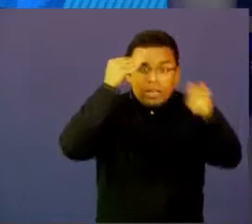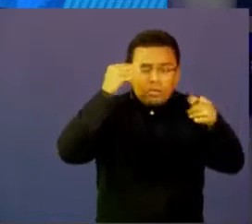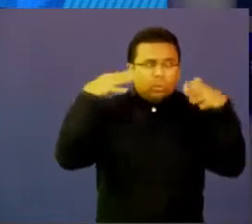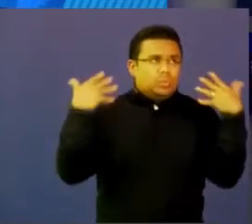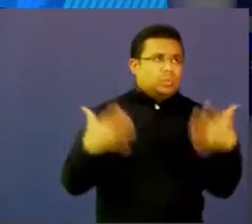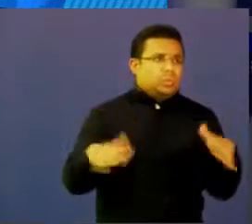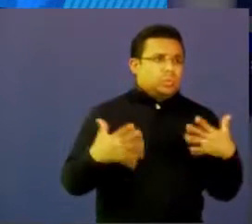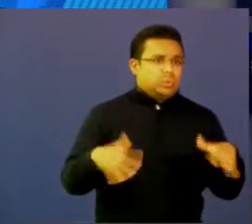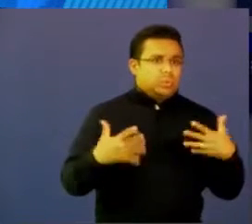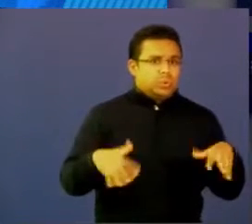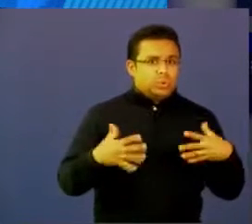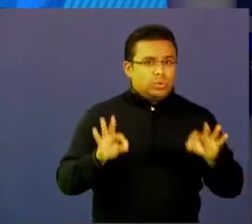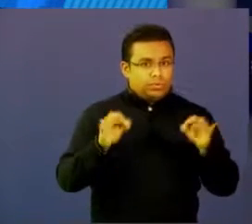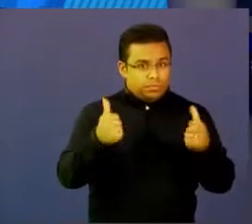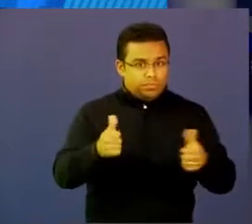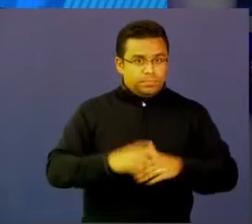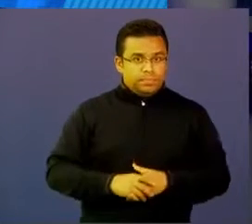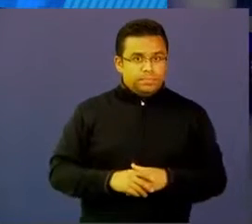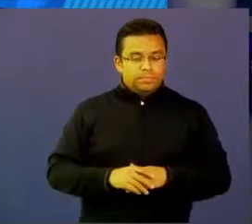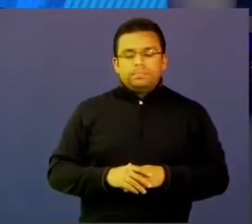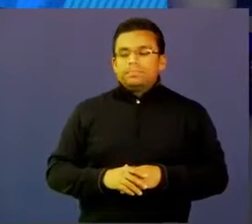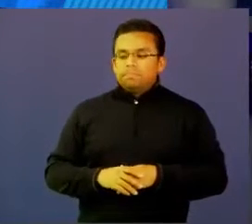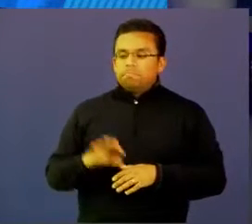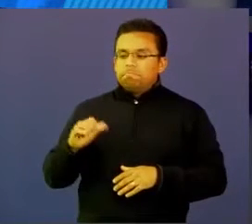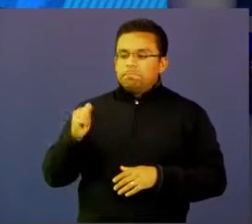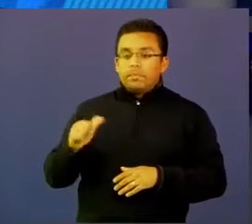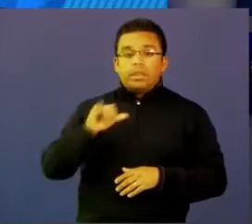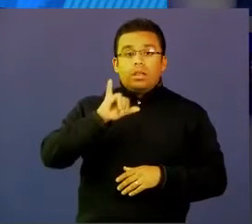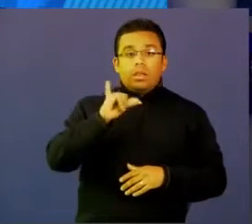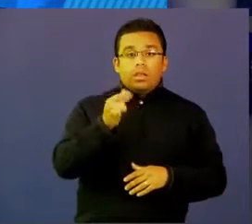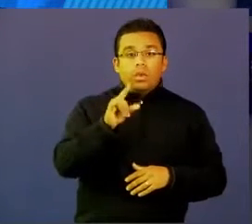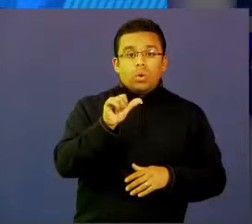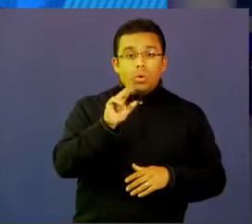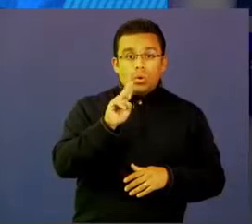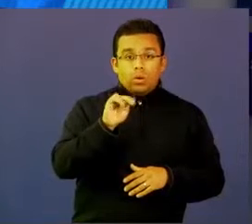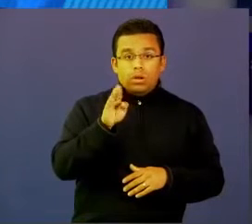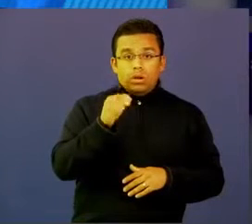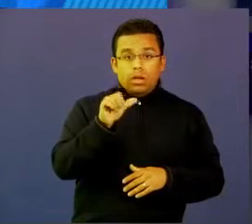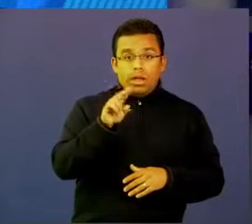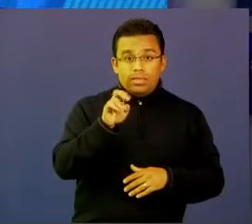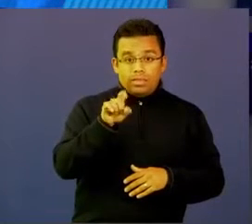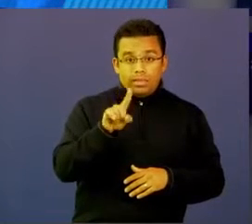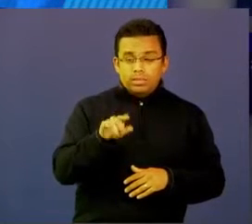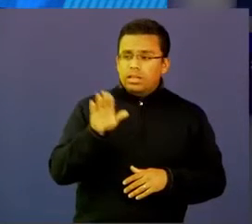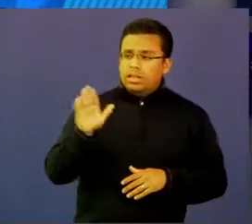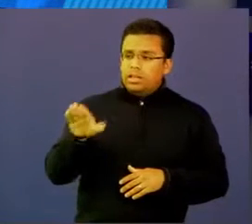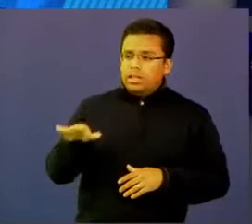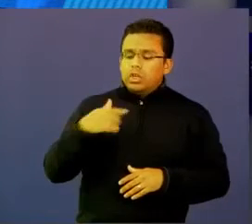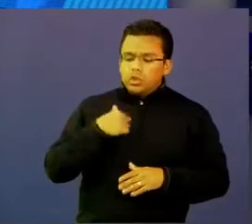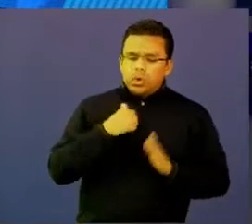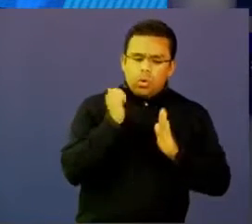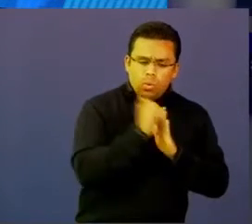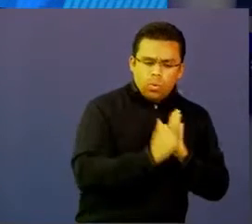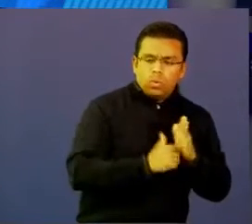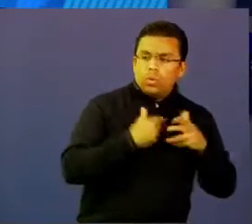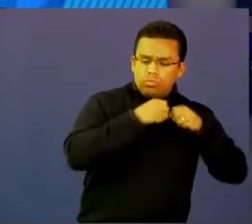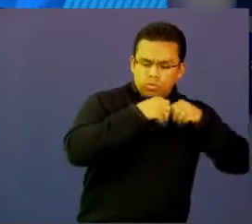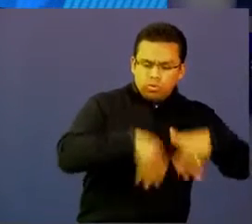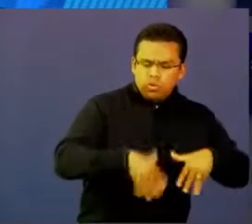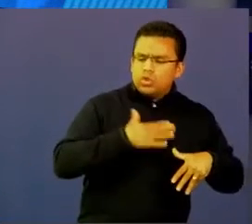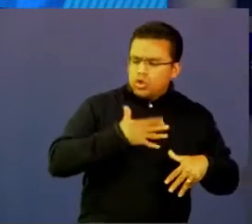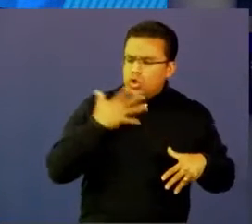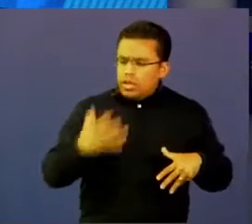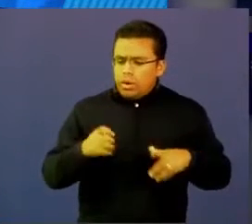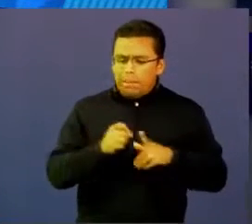Bien, perfecto. nos pregunta Juan Andrés, quiero gamificar pero no sé nada de programación, ¿qué le